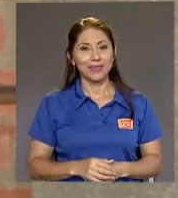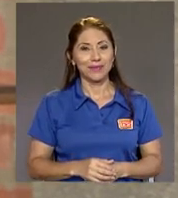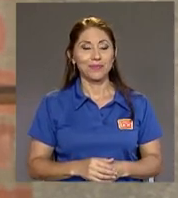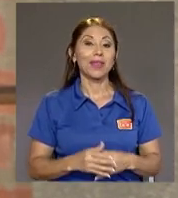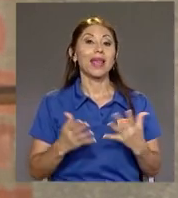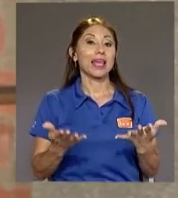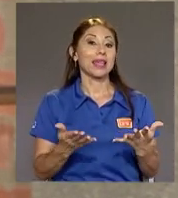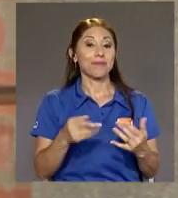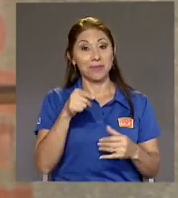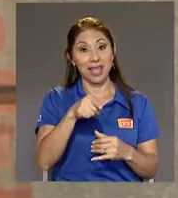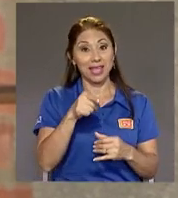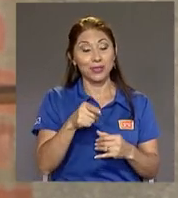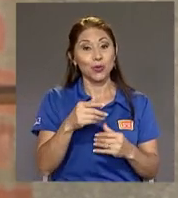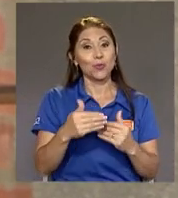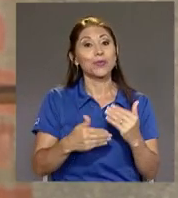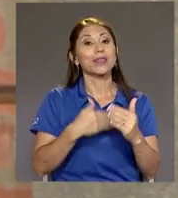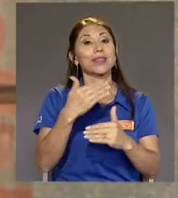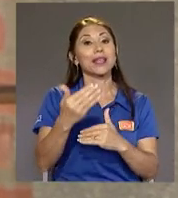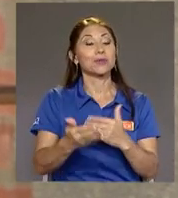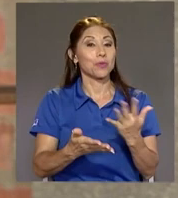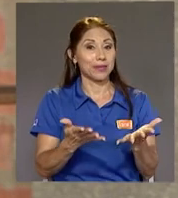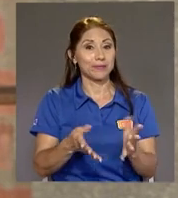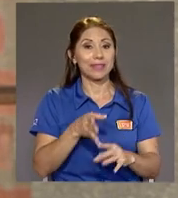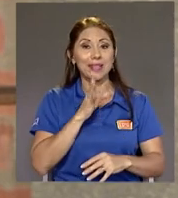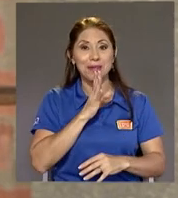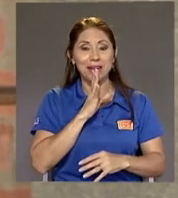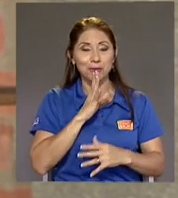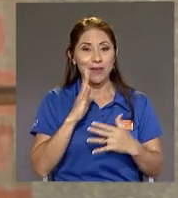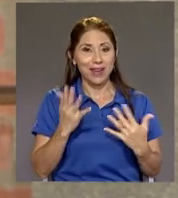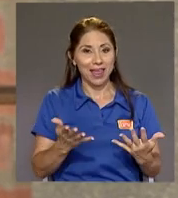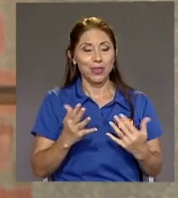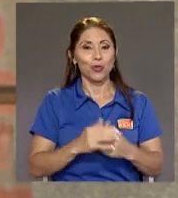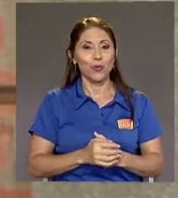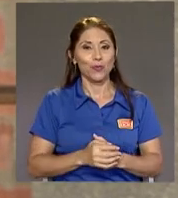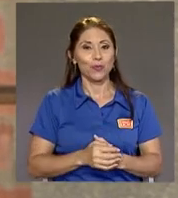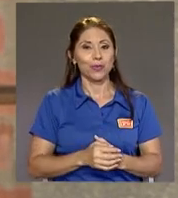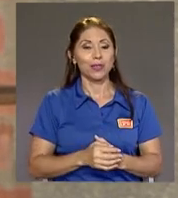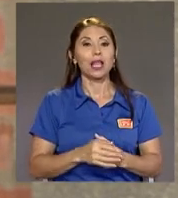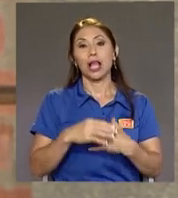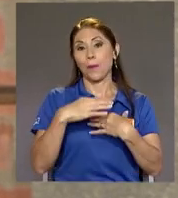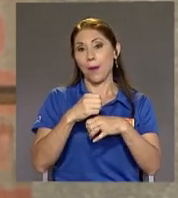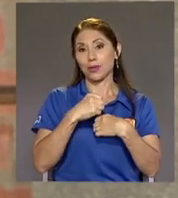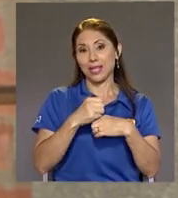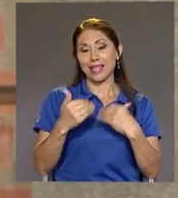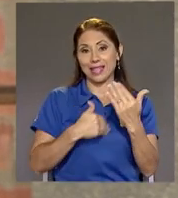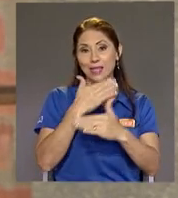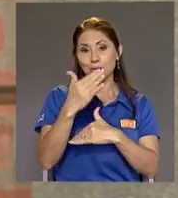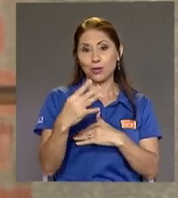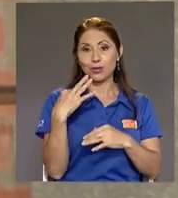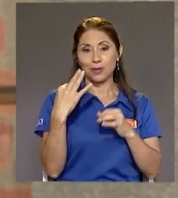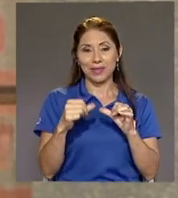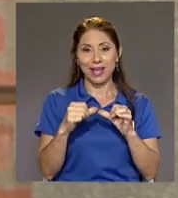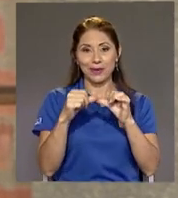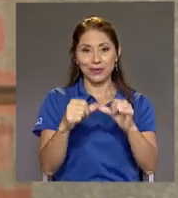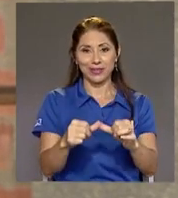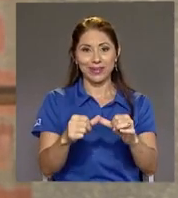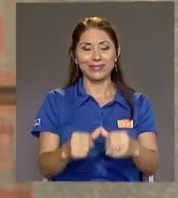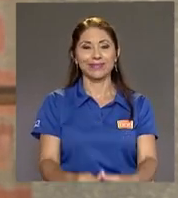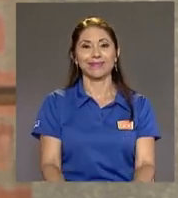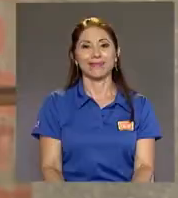Terminaremos hablando Y yo le diría que lo hagamos una vez que el canal nos invite a hacerlo